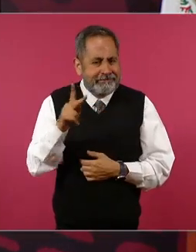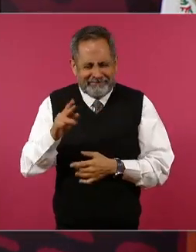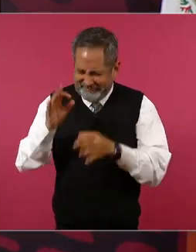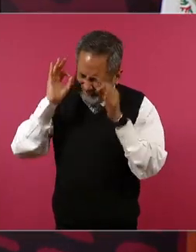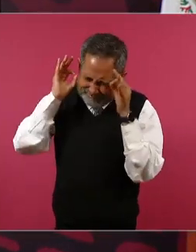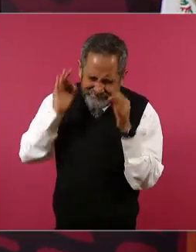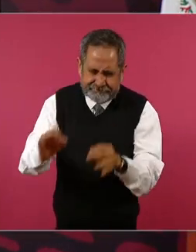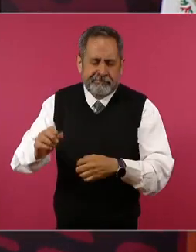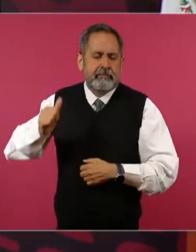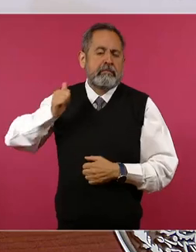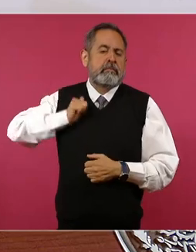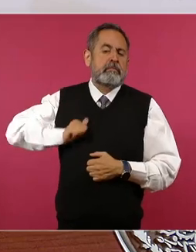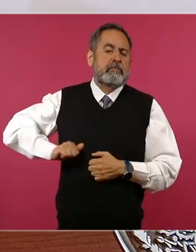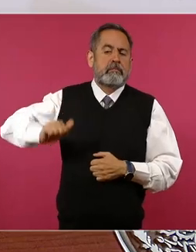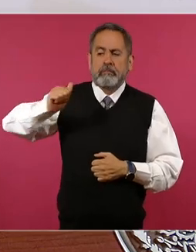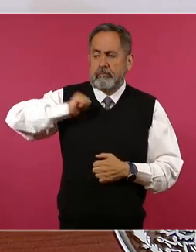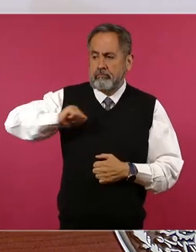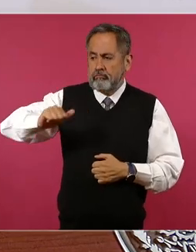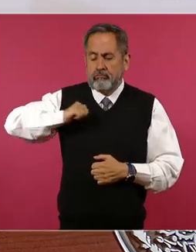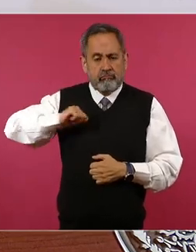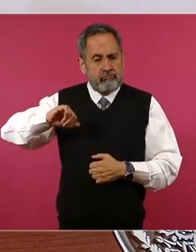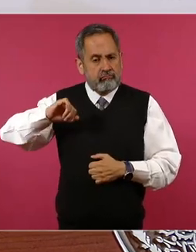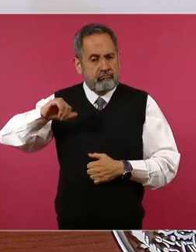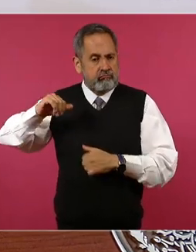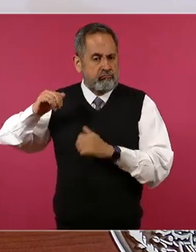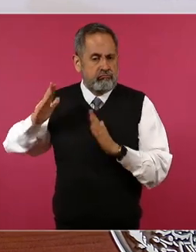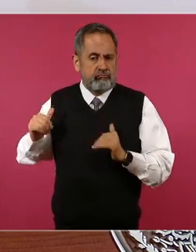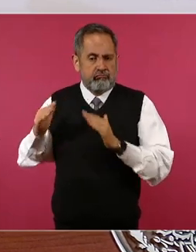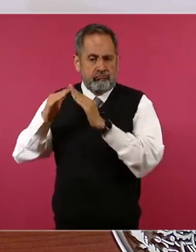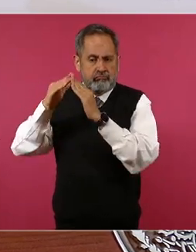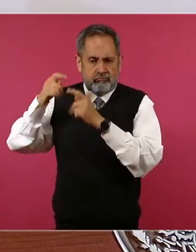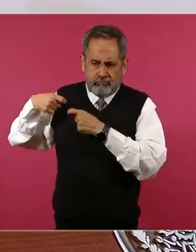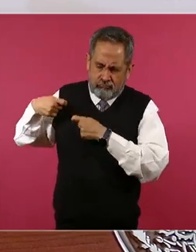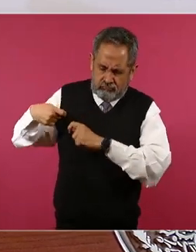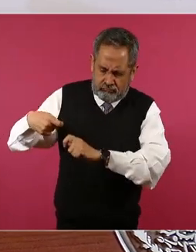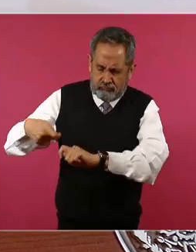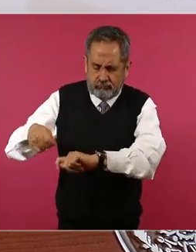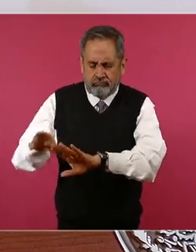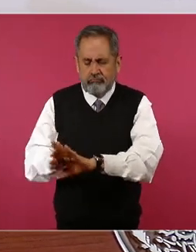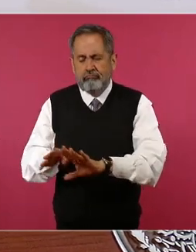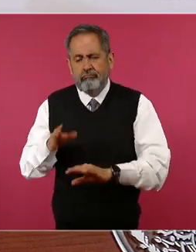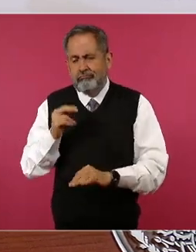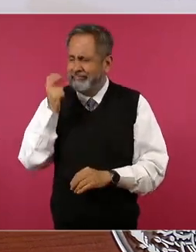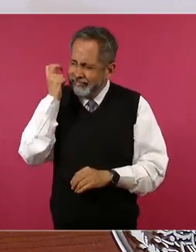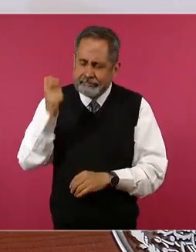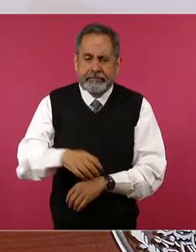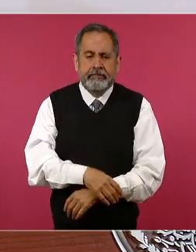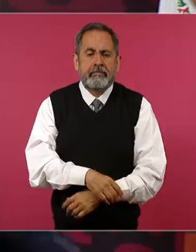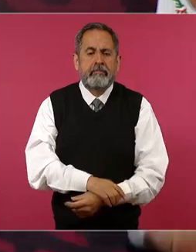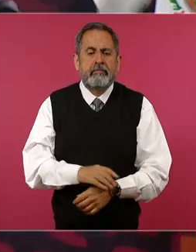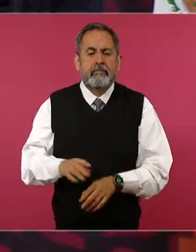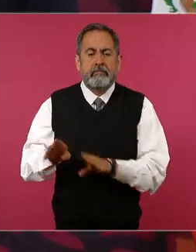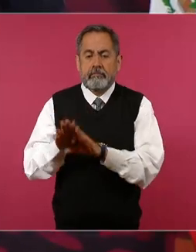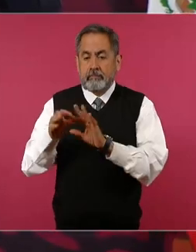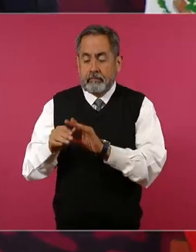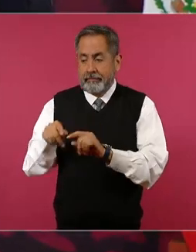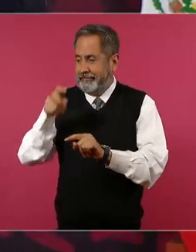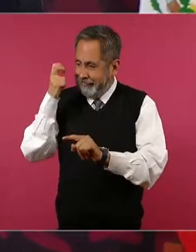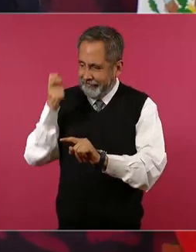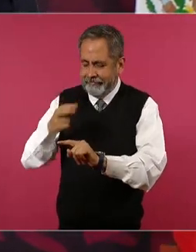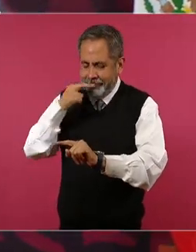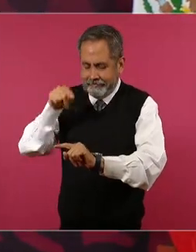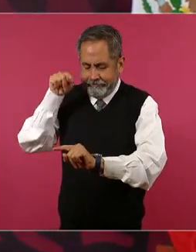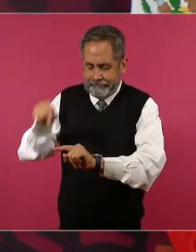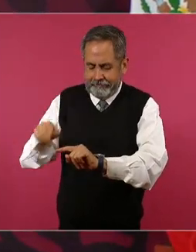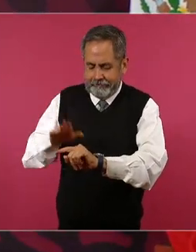pero lo mejor es lo que viene del México